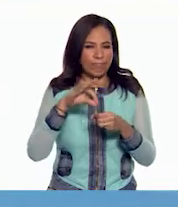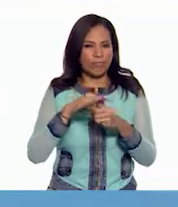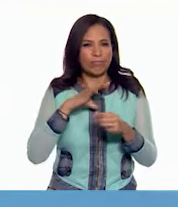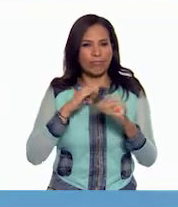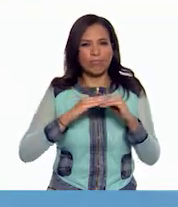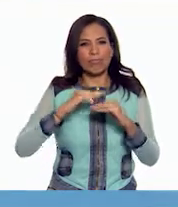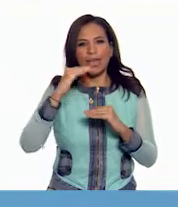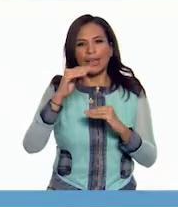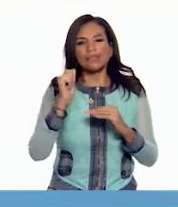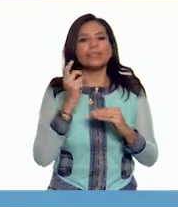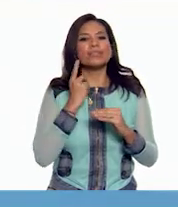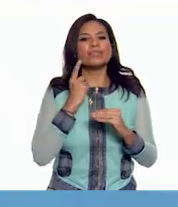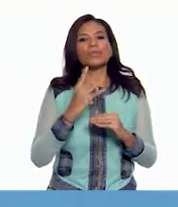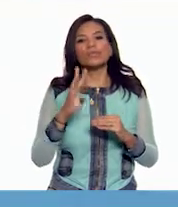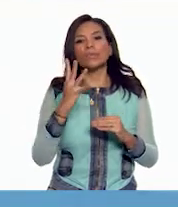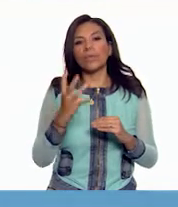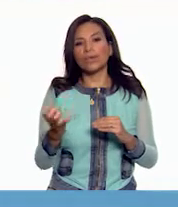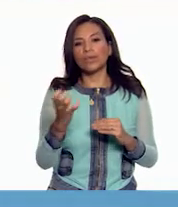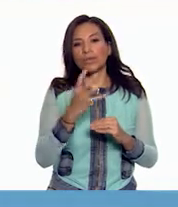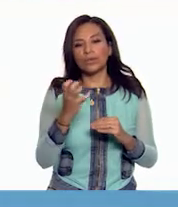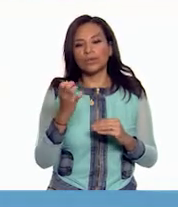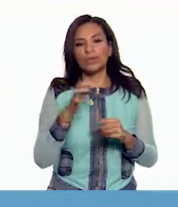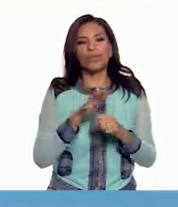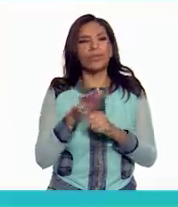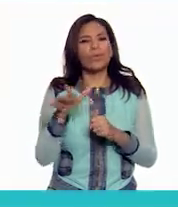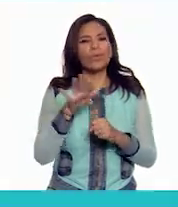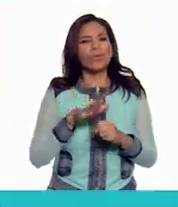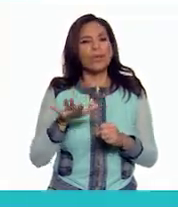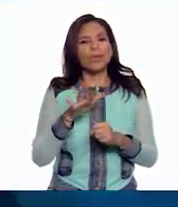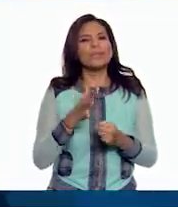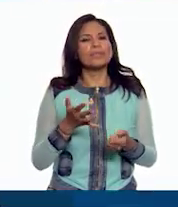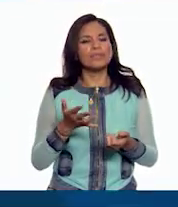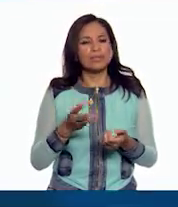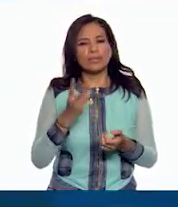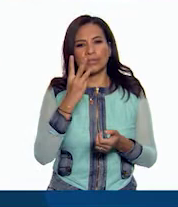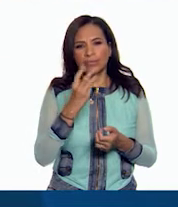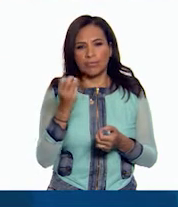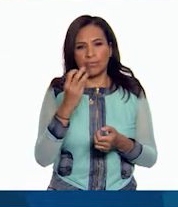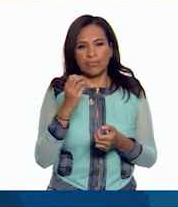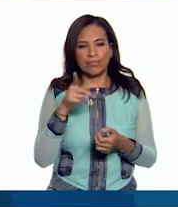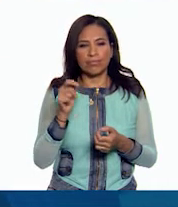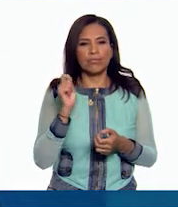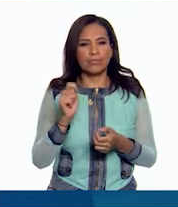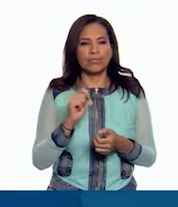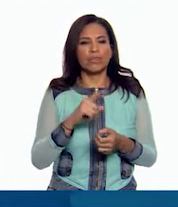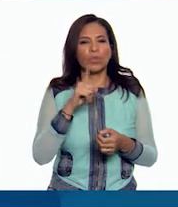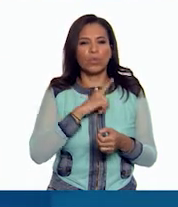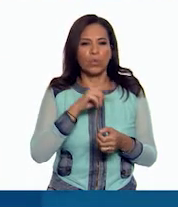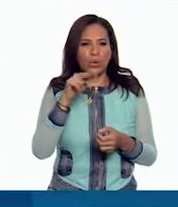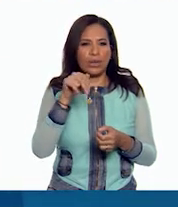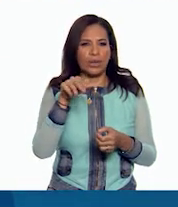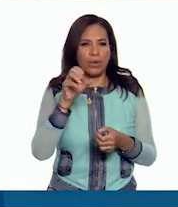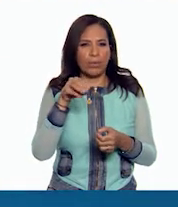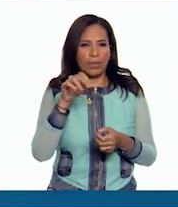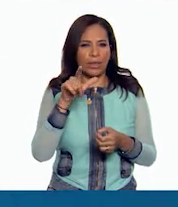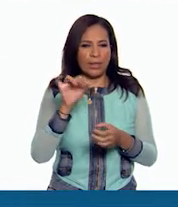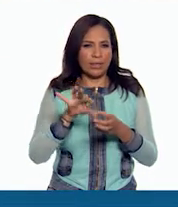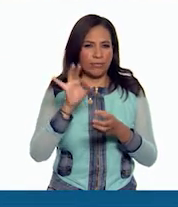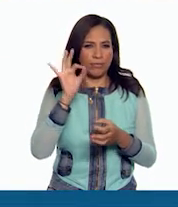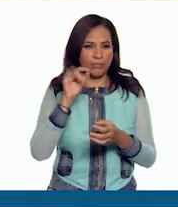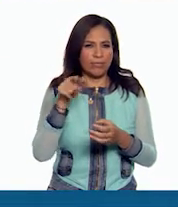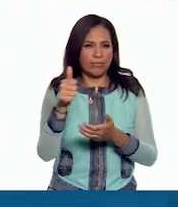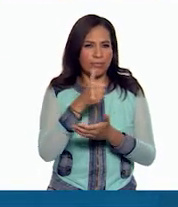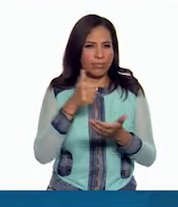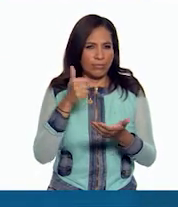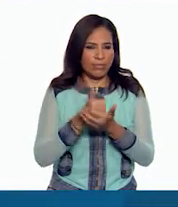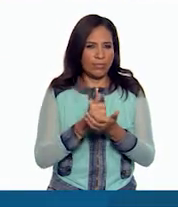el número de diputados a 400, de los cuales... 300 serían uninominales, es decir, elegidos por